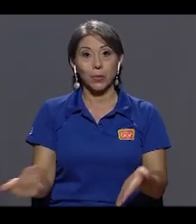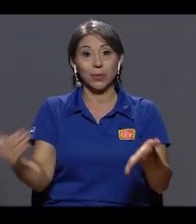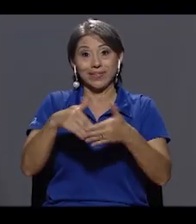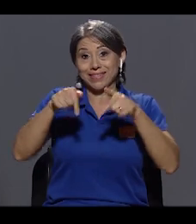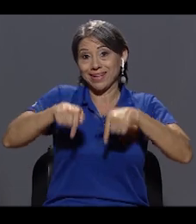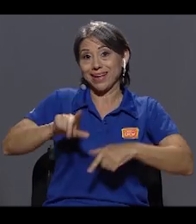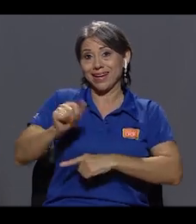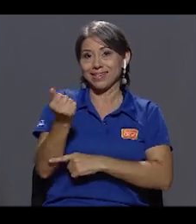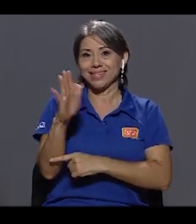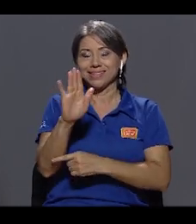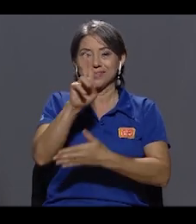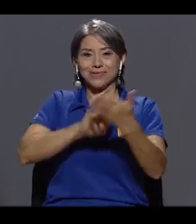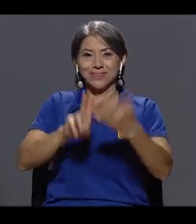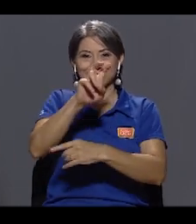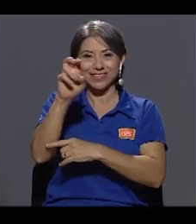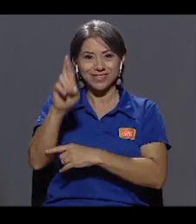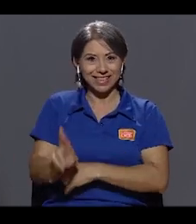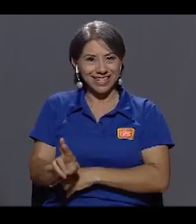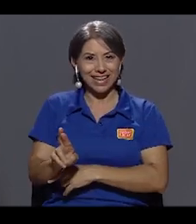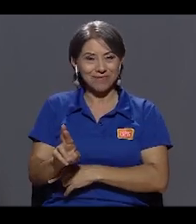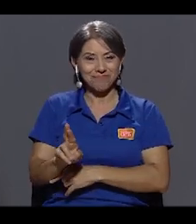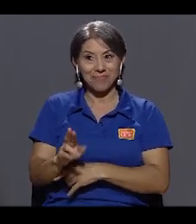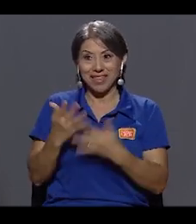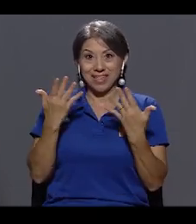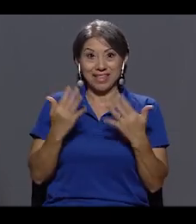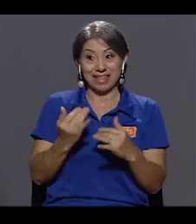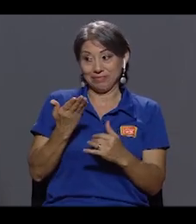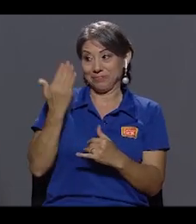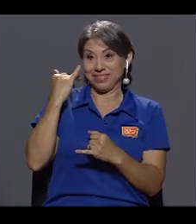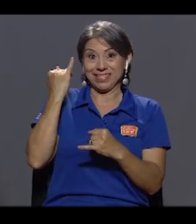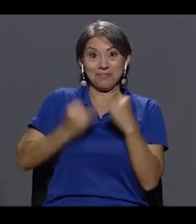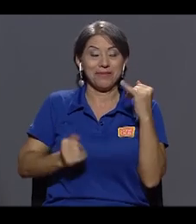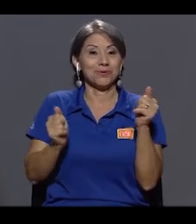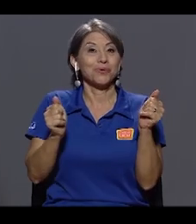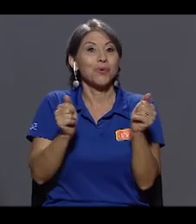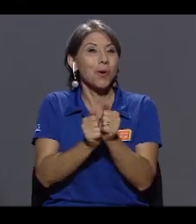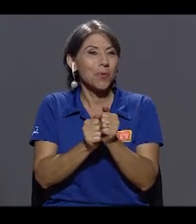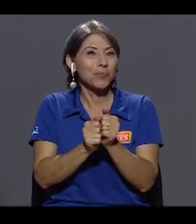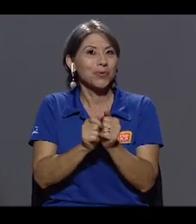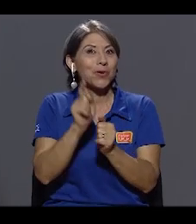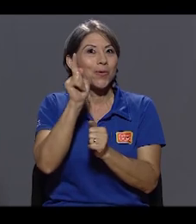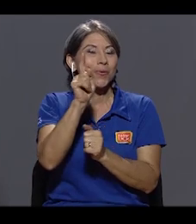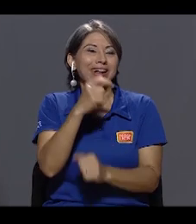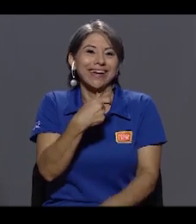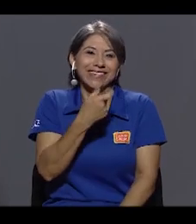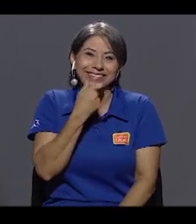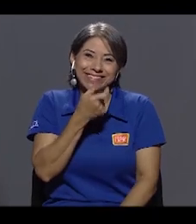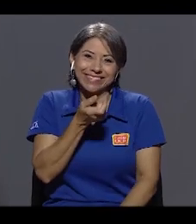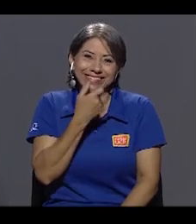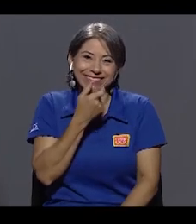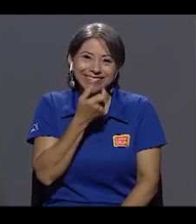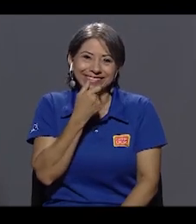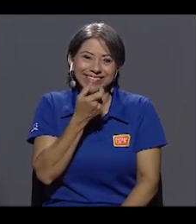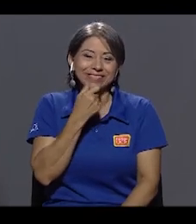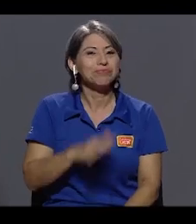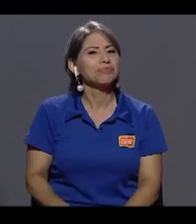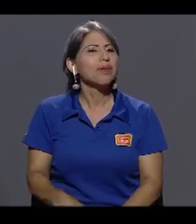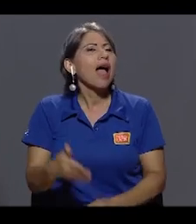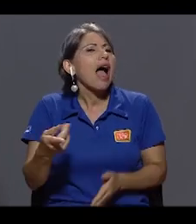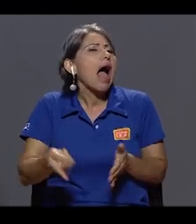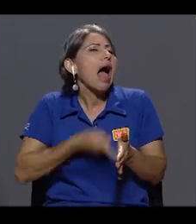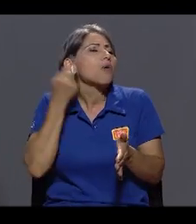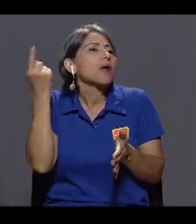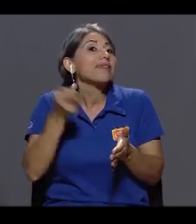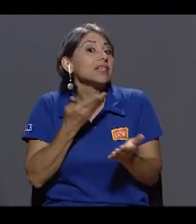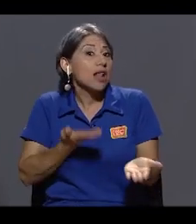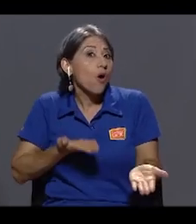Regresamos acá al Canal 15 de la Universidad de Costa Rica y casualmente cerrábamos el bloque anterior con una tremenda carcajada. ¿Le han ofrecido alguna vez